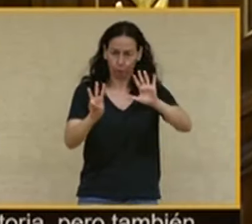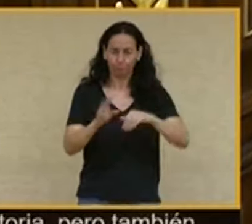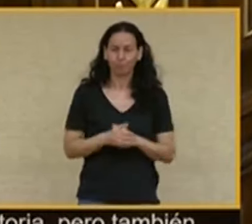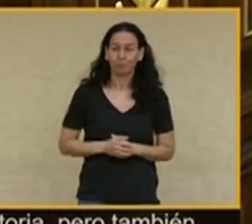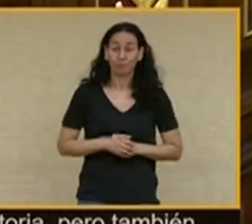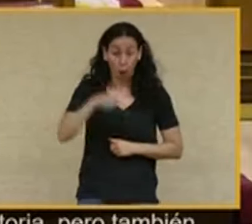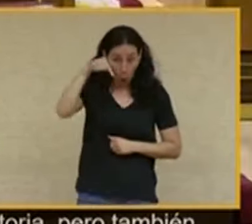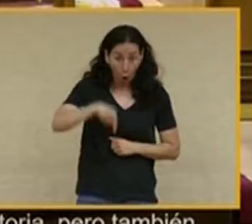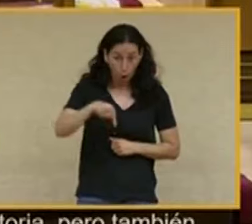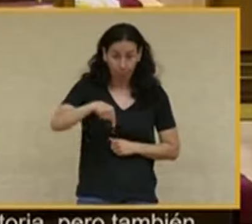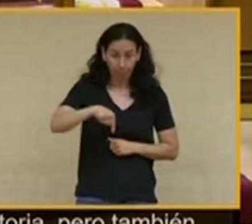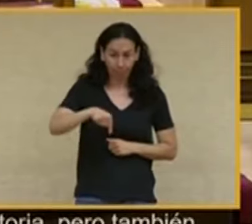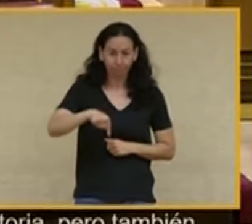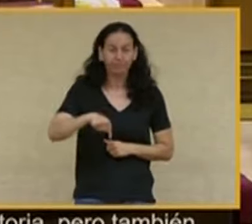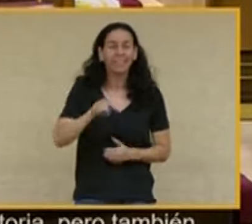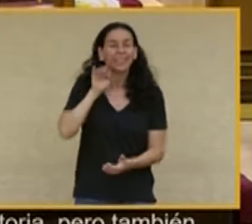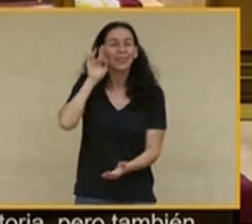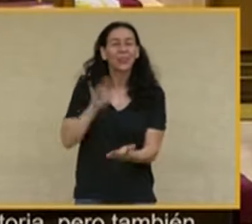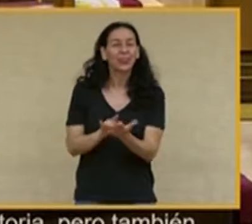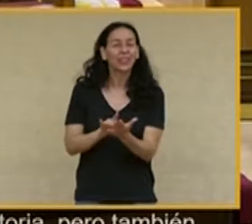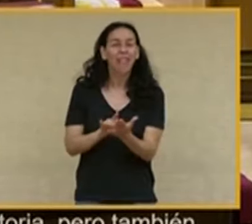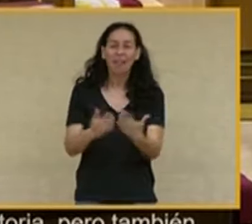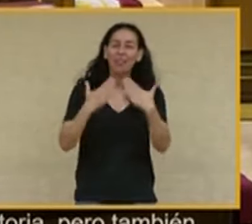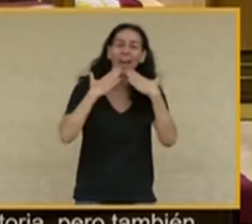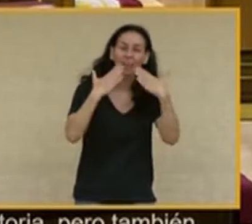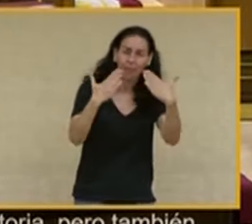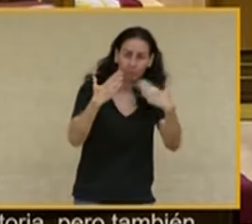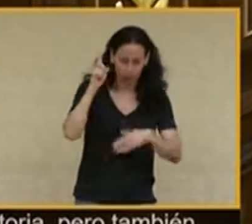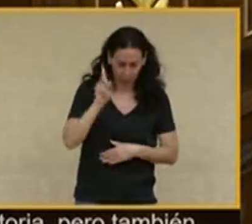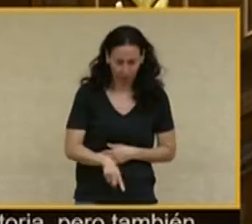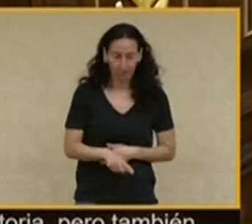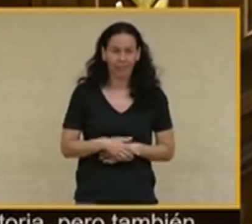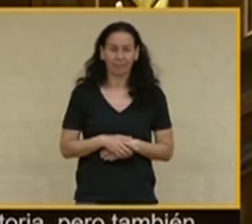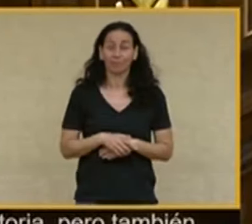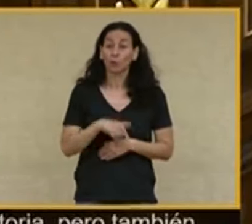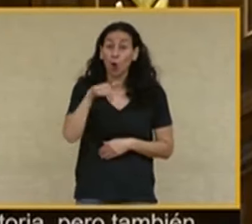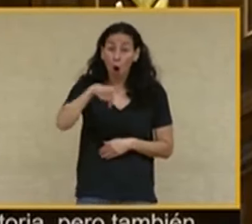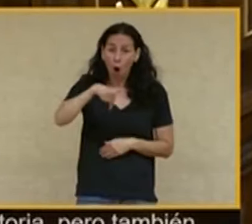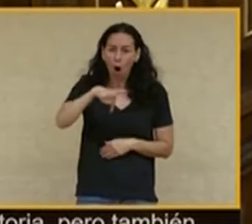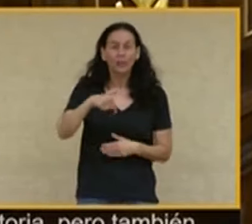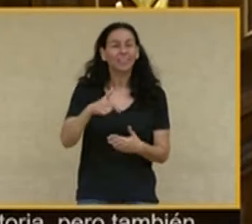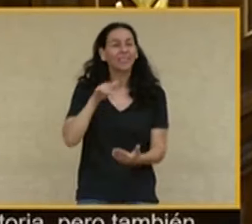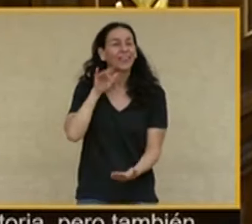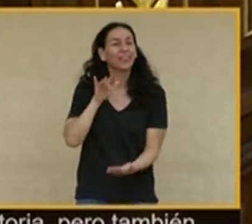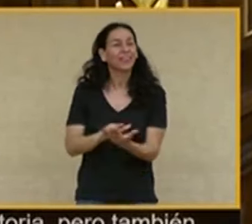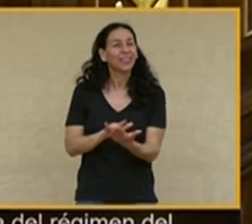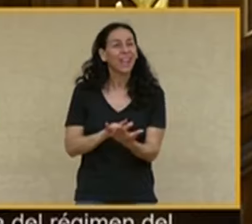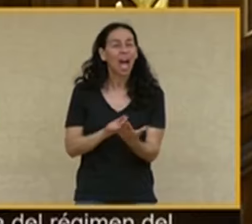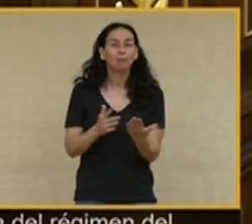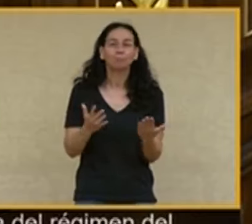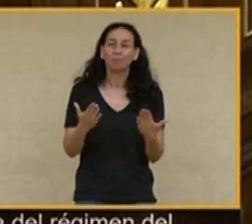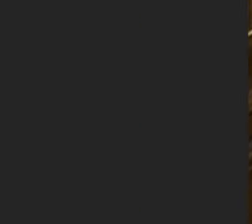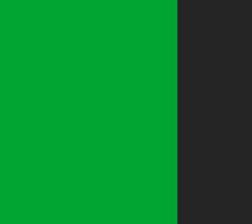Y hoy es un día de agradecimiento. Hoy, principalmente, es un día de agradecimiento.